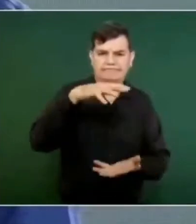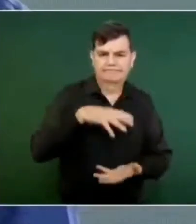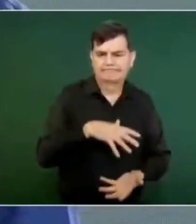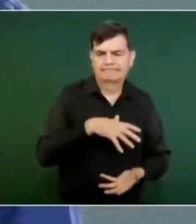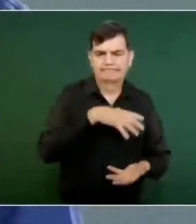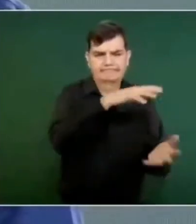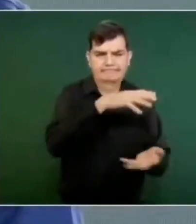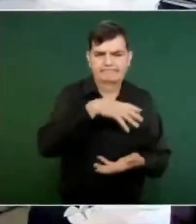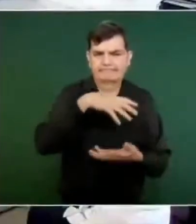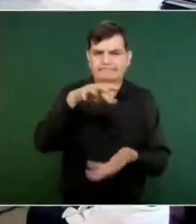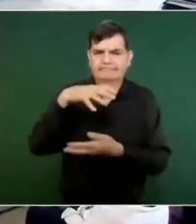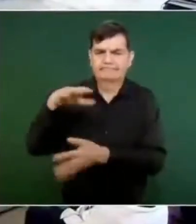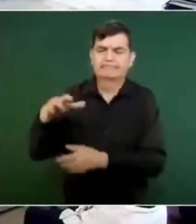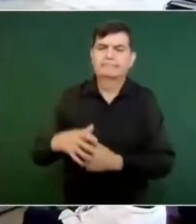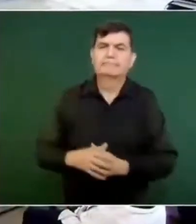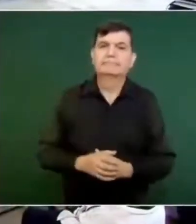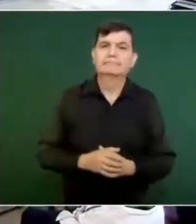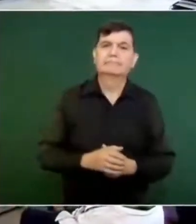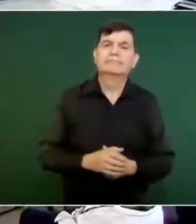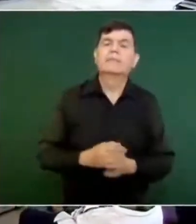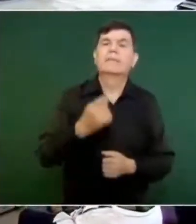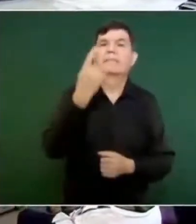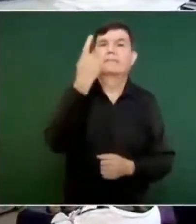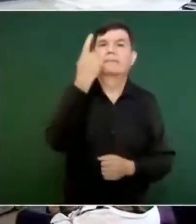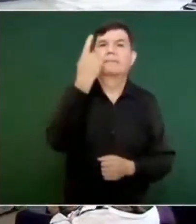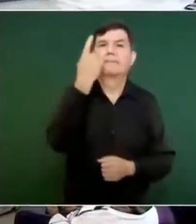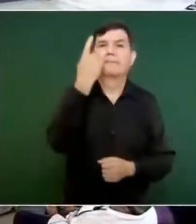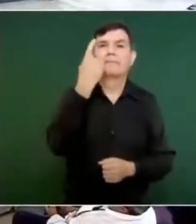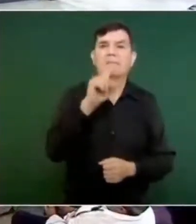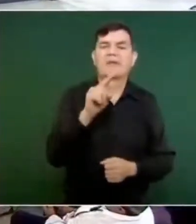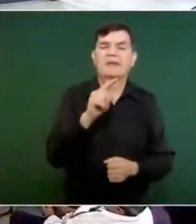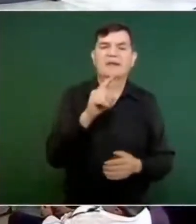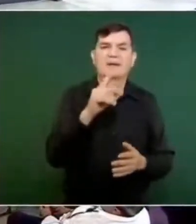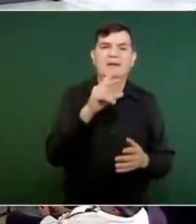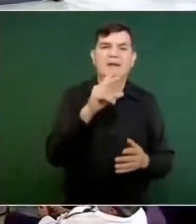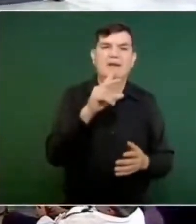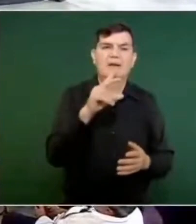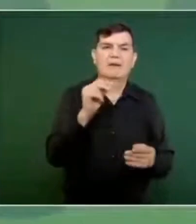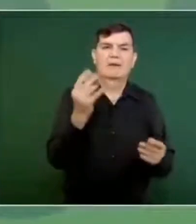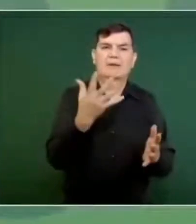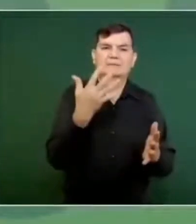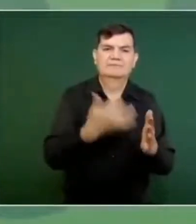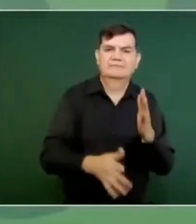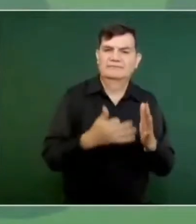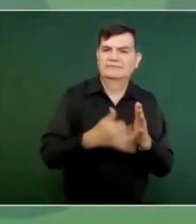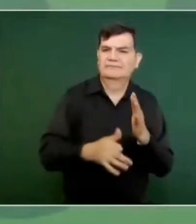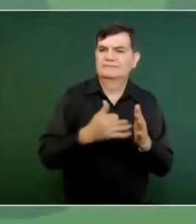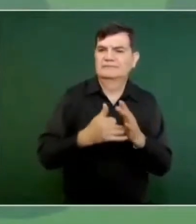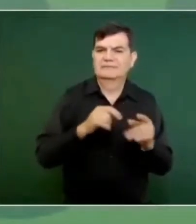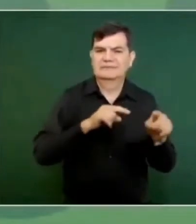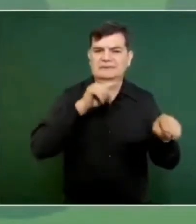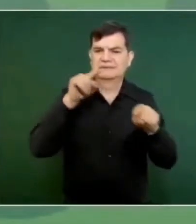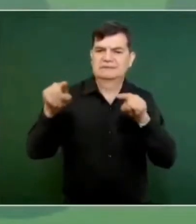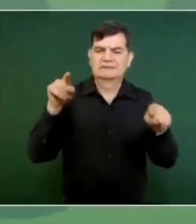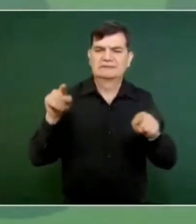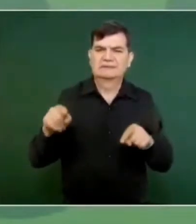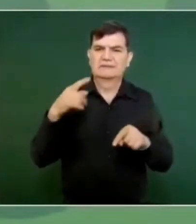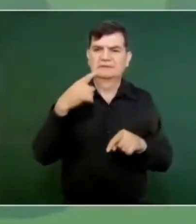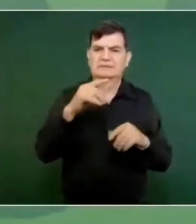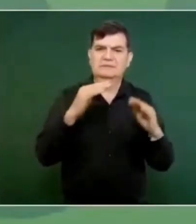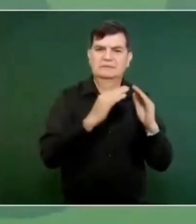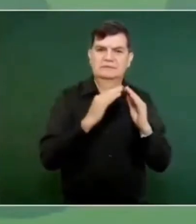para que no falten estos aparatos